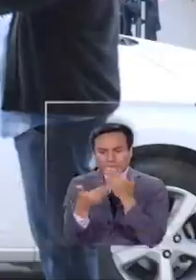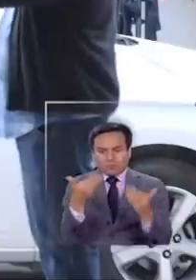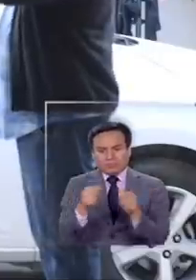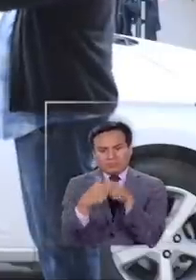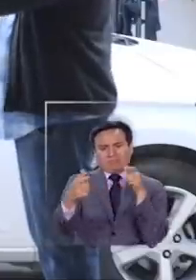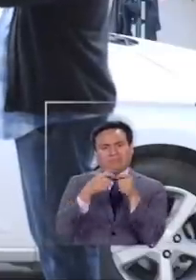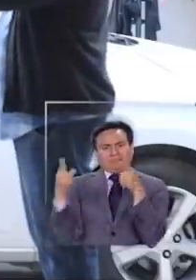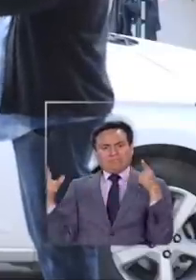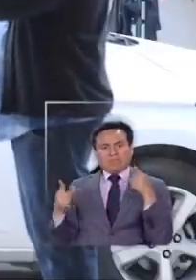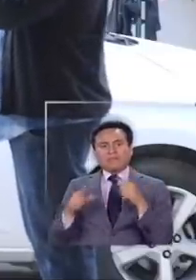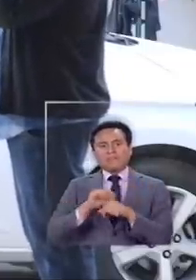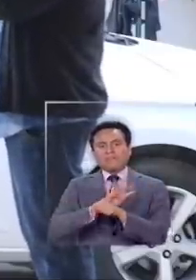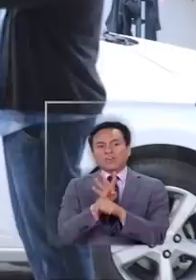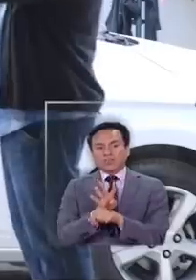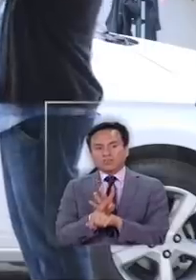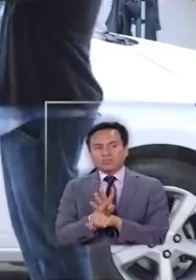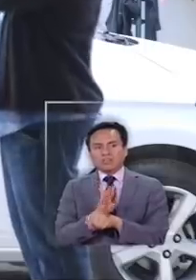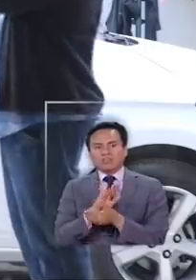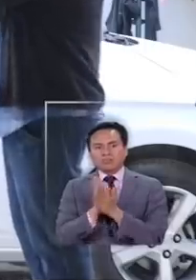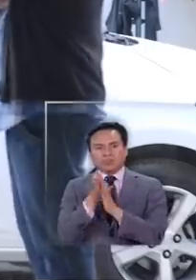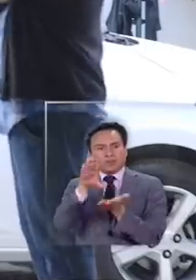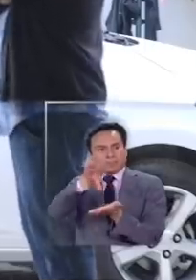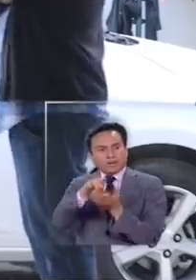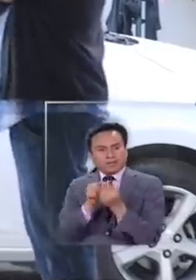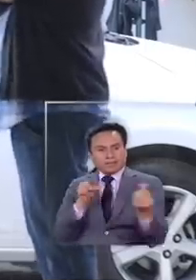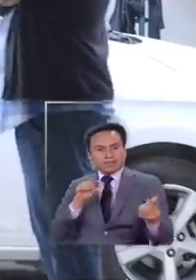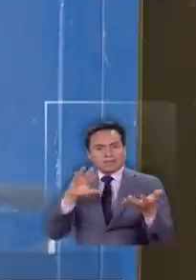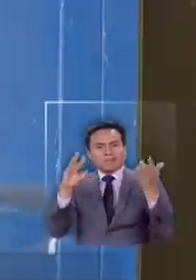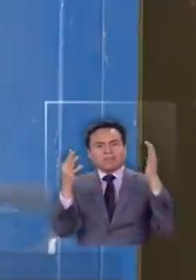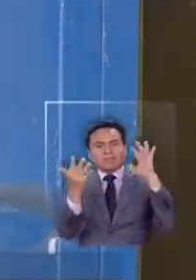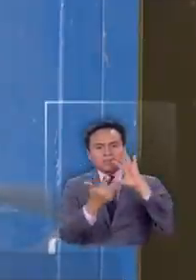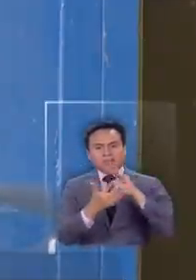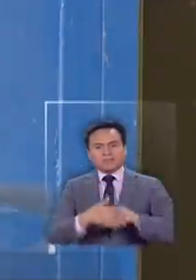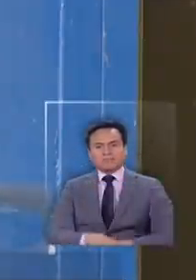masivo con el virus que sacude al país y al planeta.